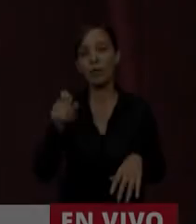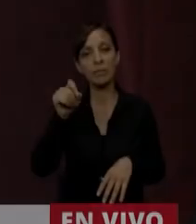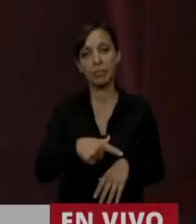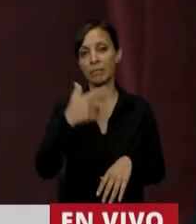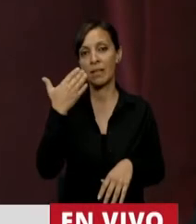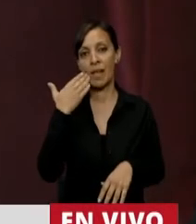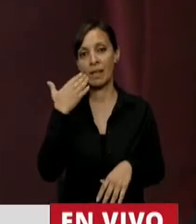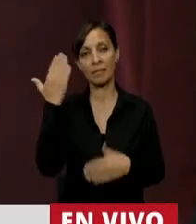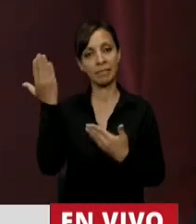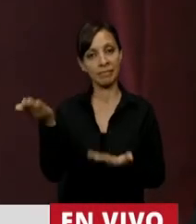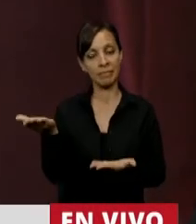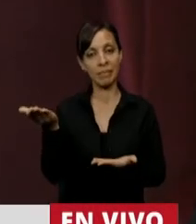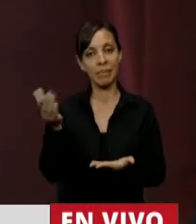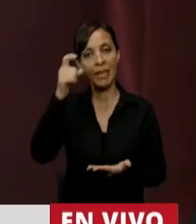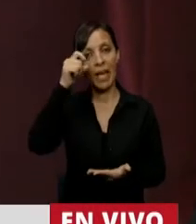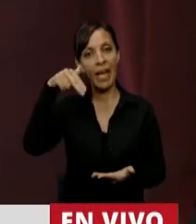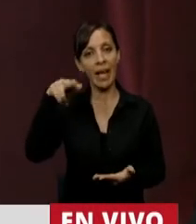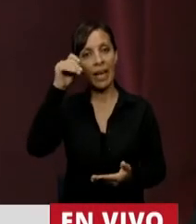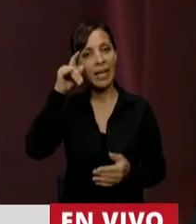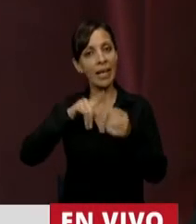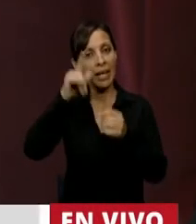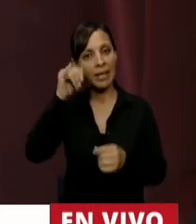La palabra al diputado Jorge Enríquez.